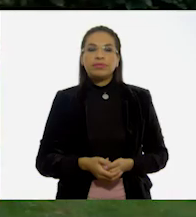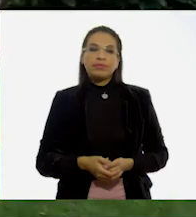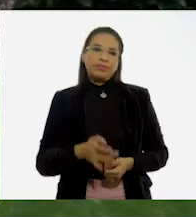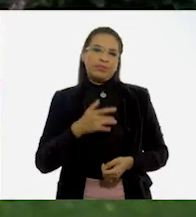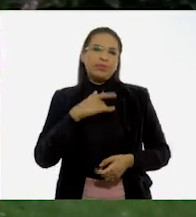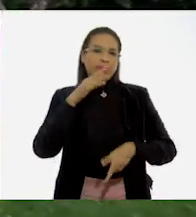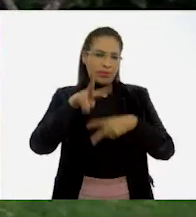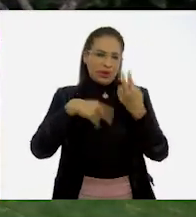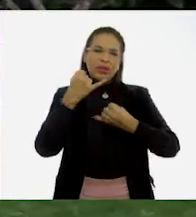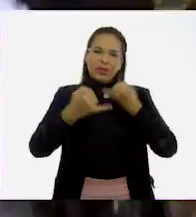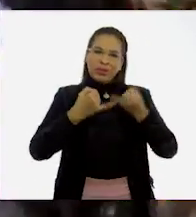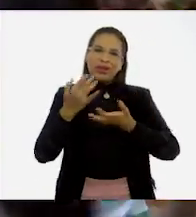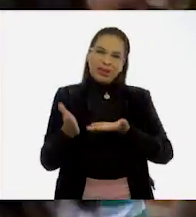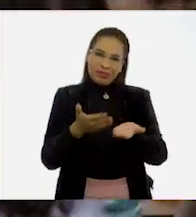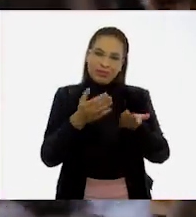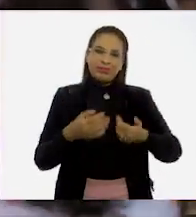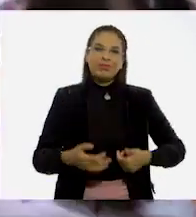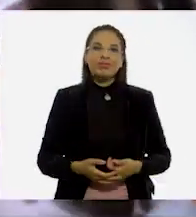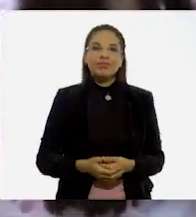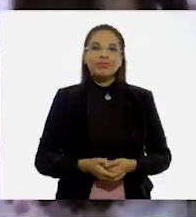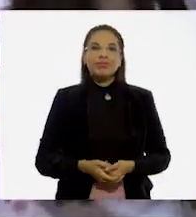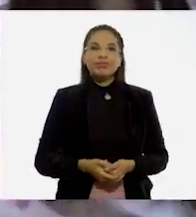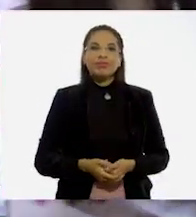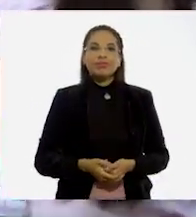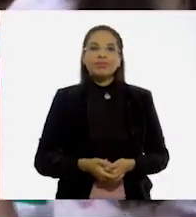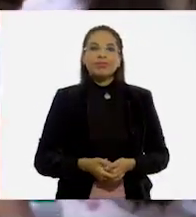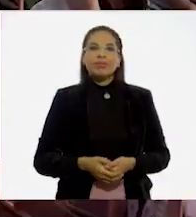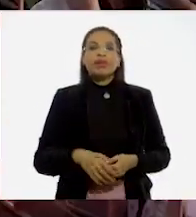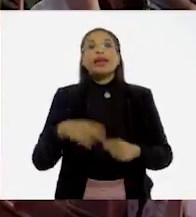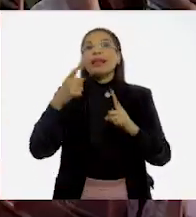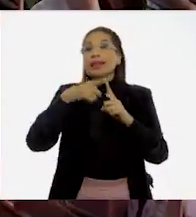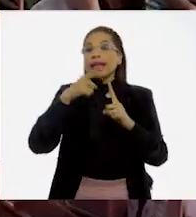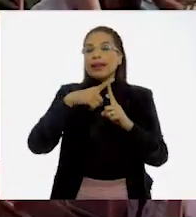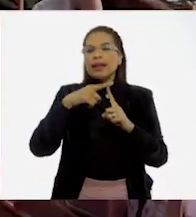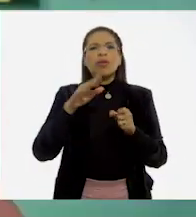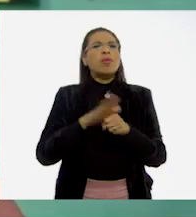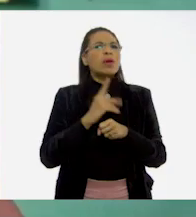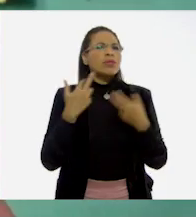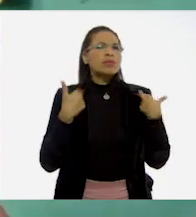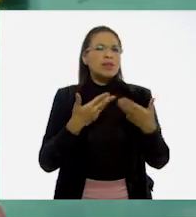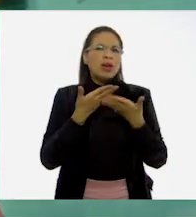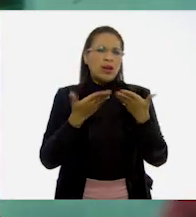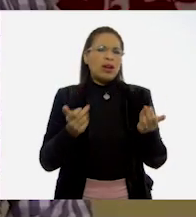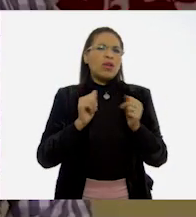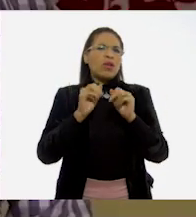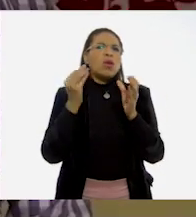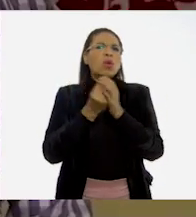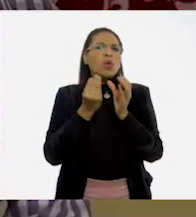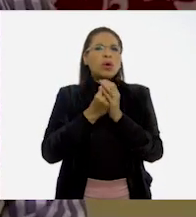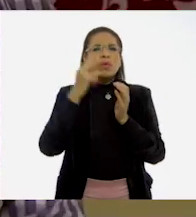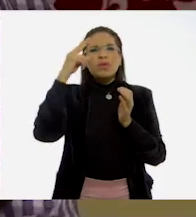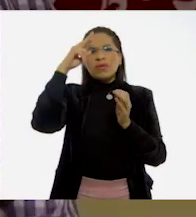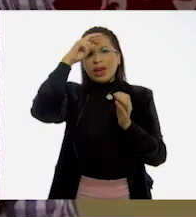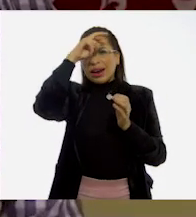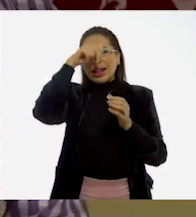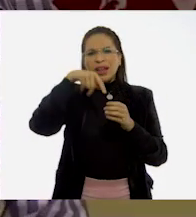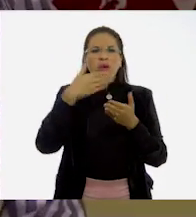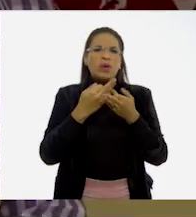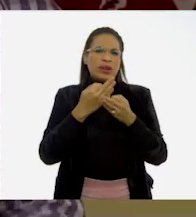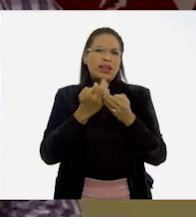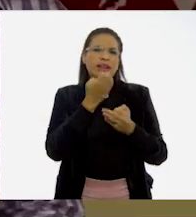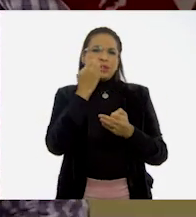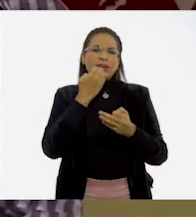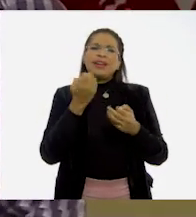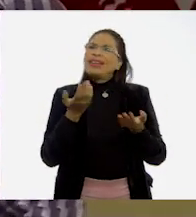Hay que jugar, vamos. Sí. Bueno, les voy a dejar una tarea, chicos. ¿Pero por qué, profe, estamos en el curso de verano en la escuela? No se preocupen.